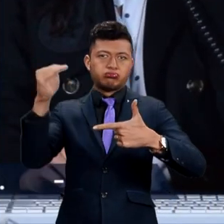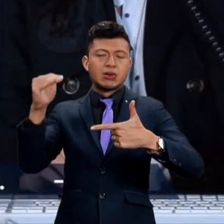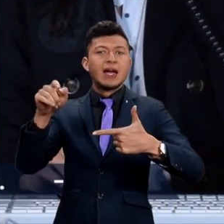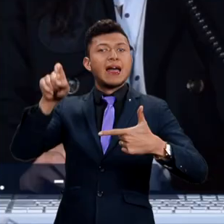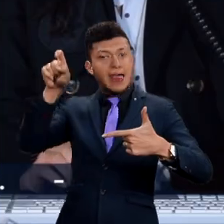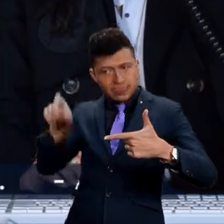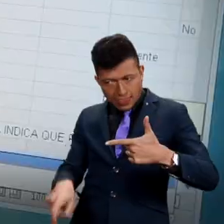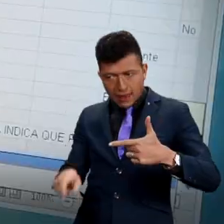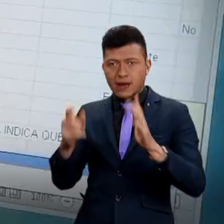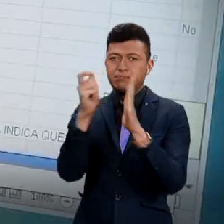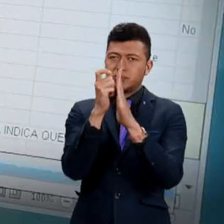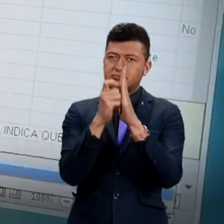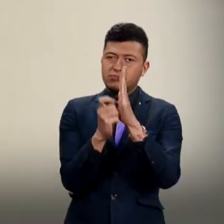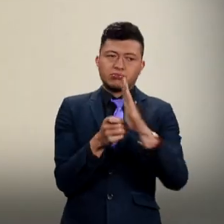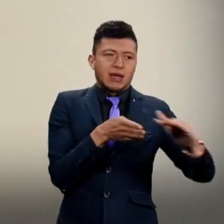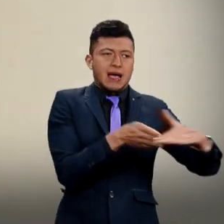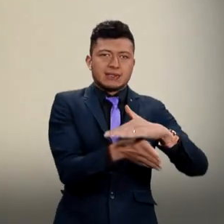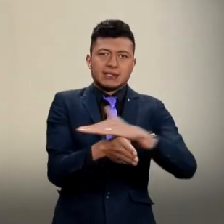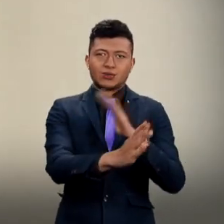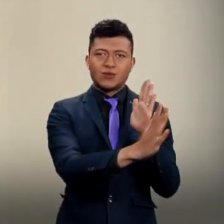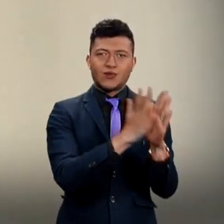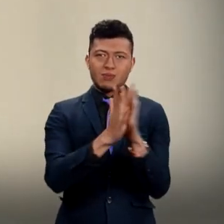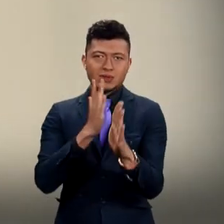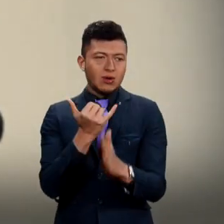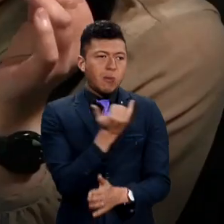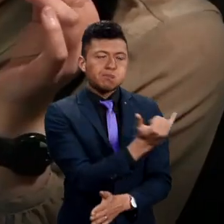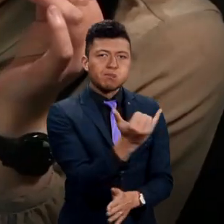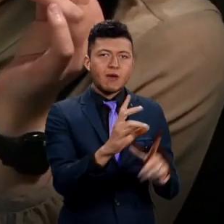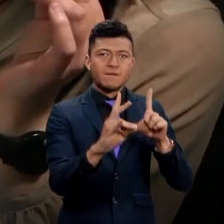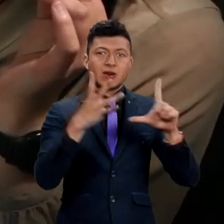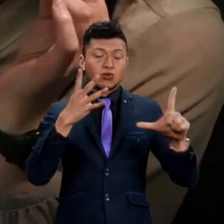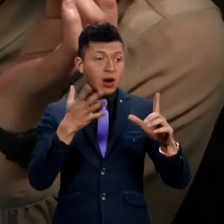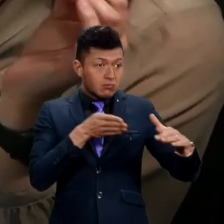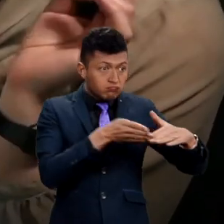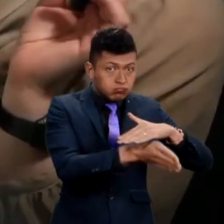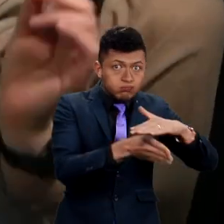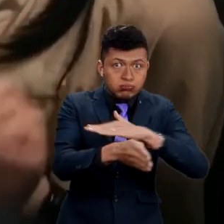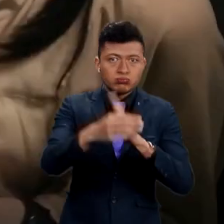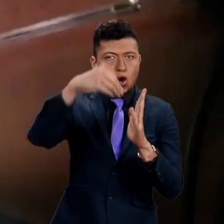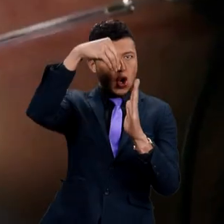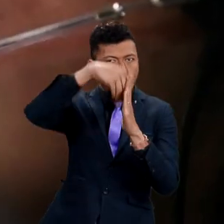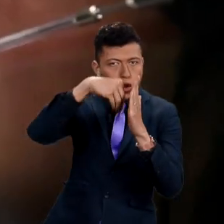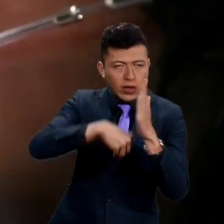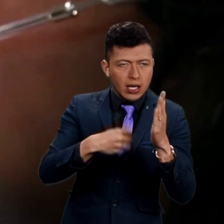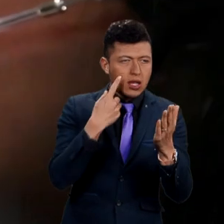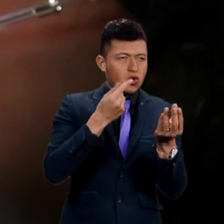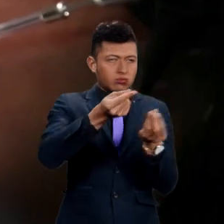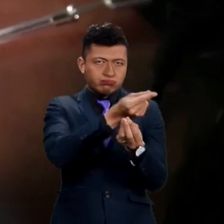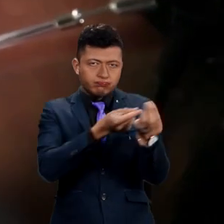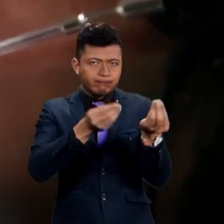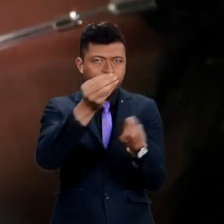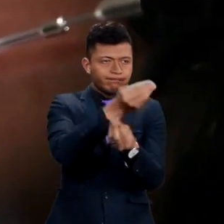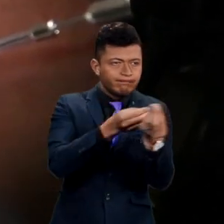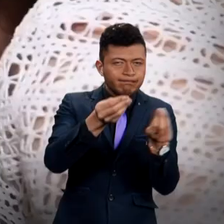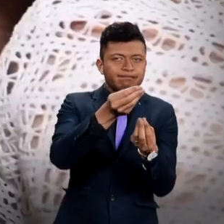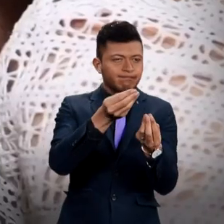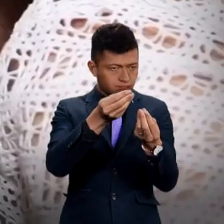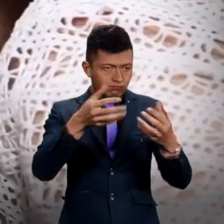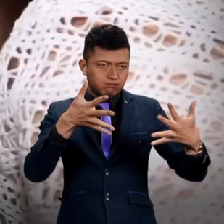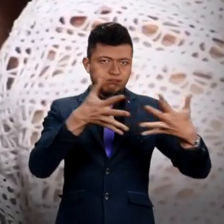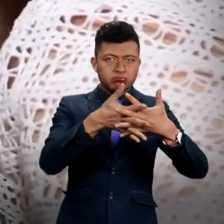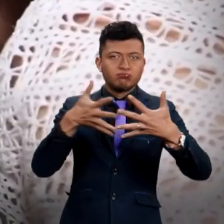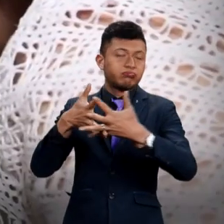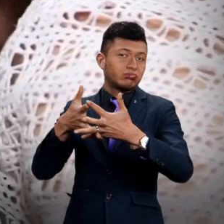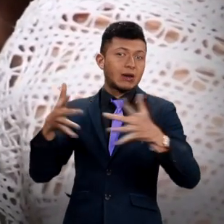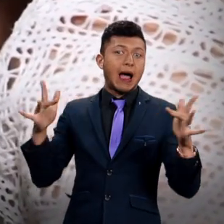inclusión de un sitio web. Para esto deben cumplir con una guía de pautas de acceso a la información en línea, en los que destacan las alternativas de contenido, el